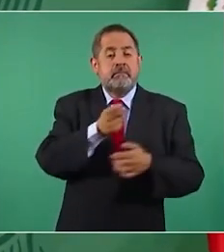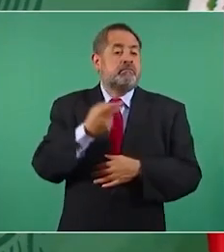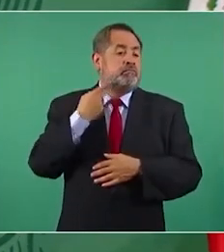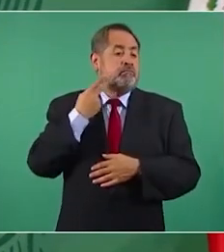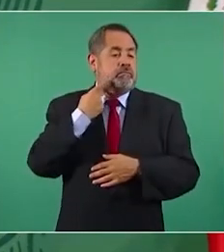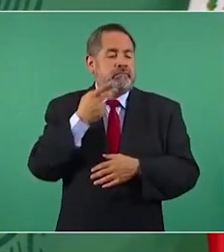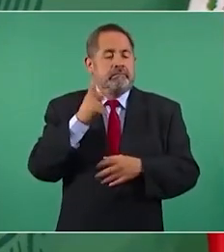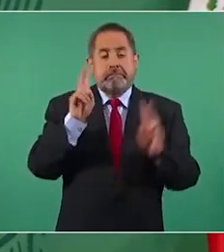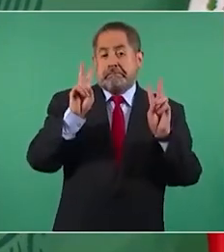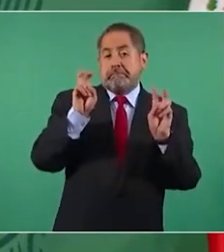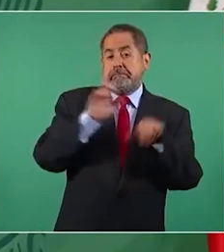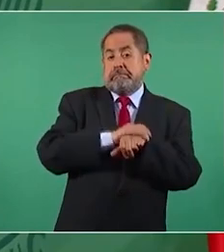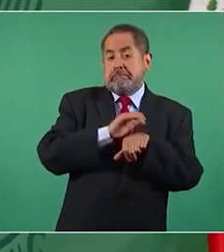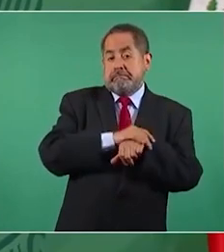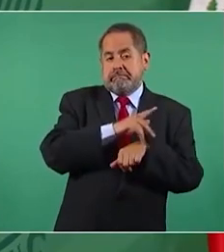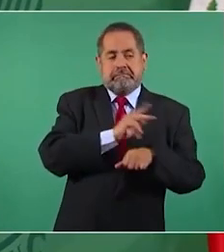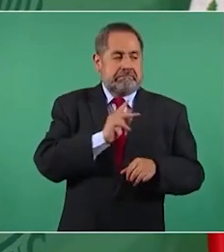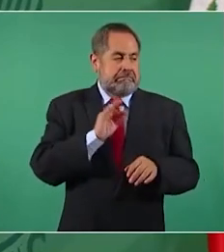amigos